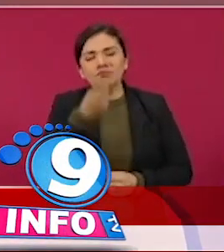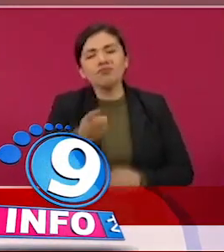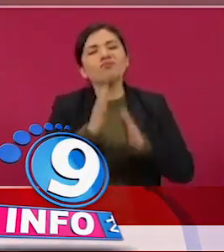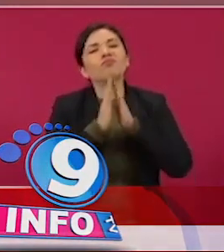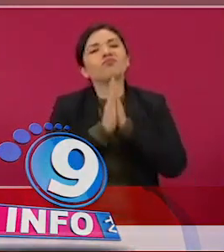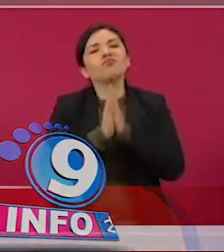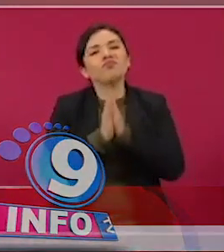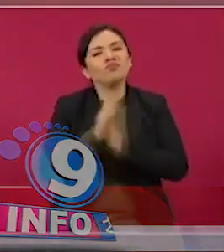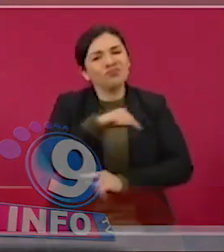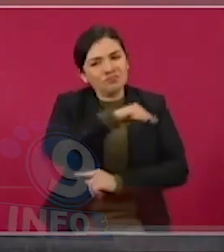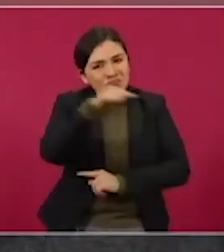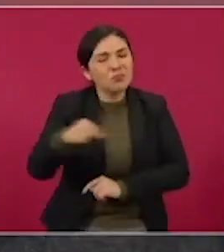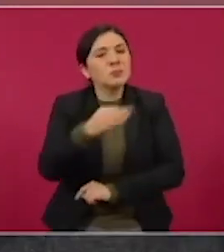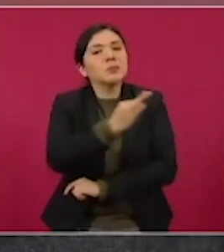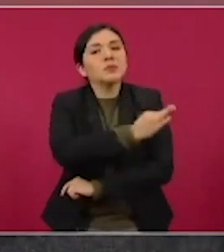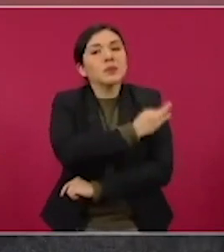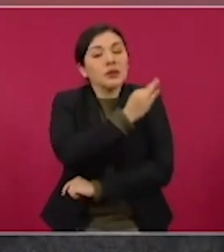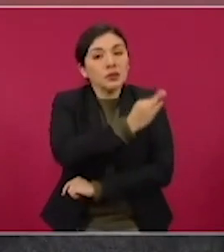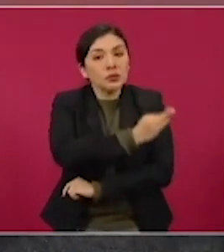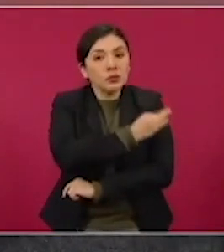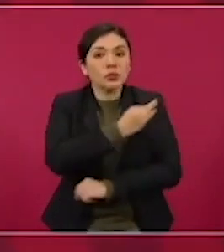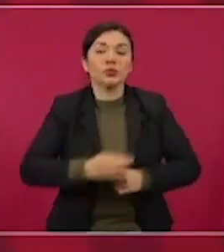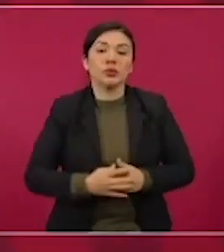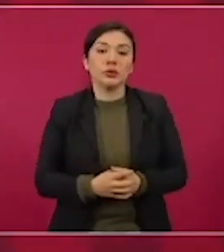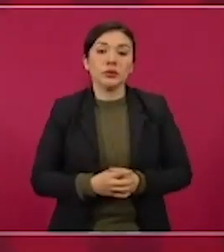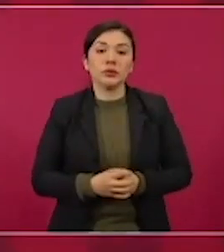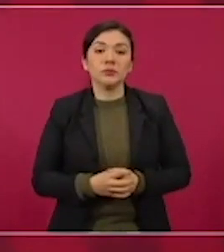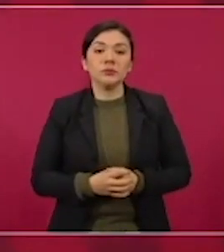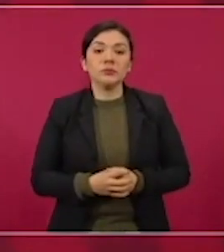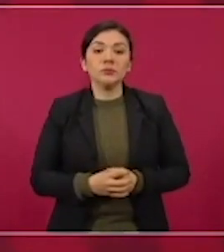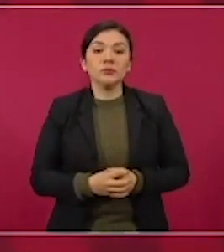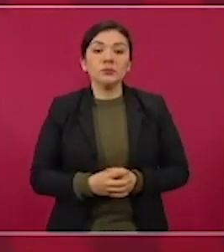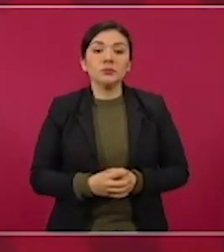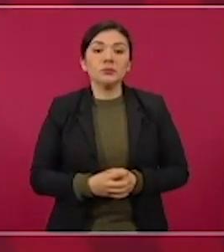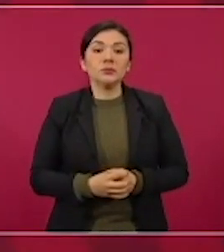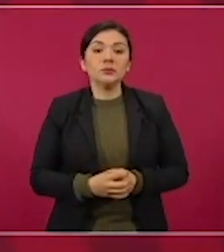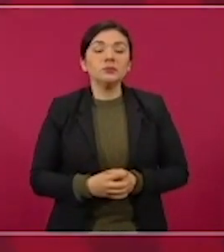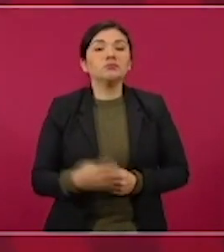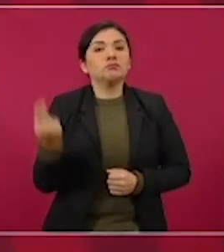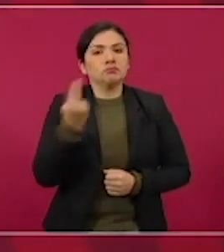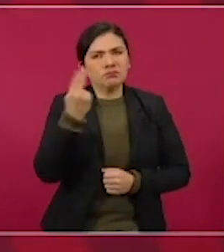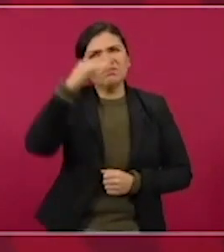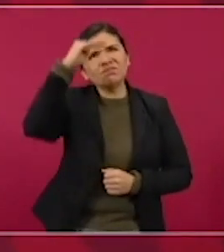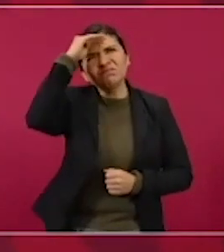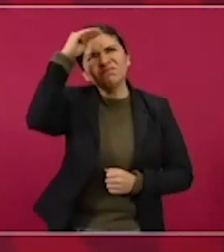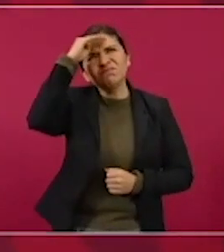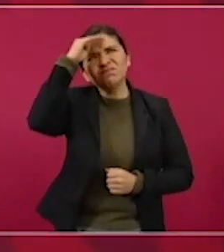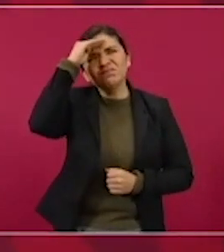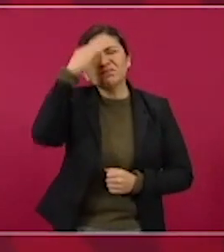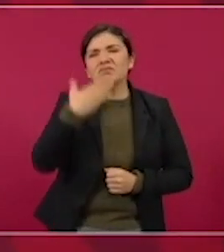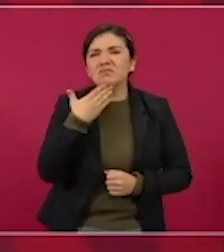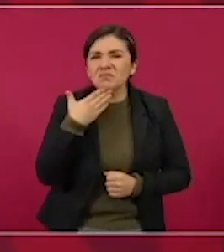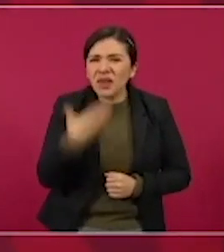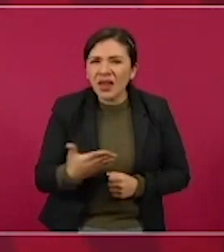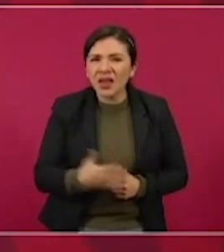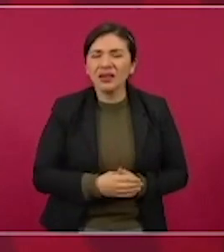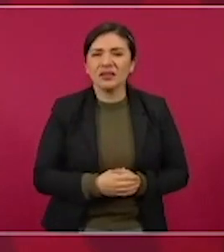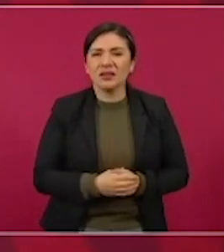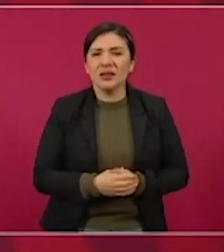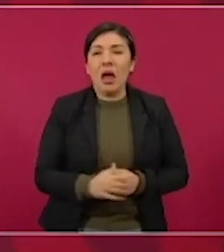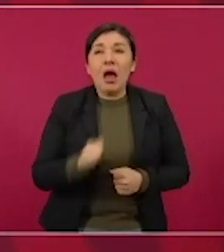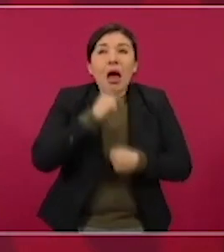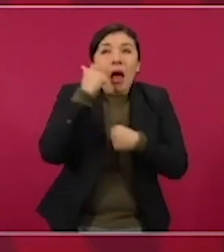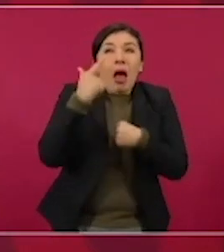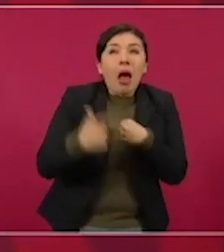que lo piensen, que no hay